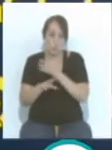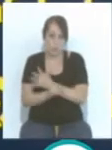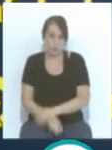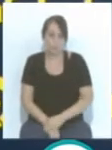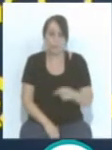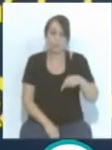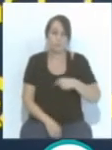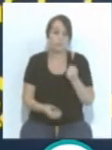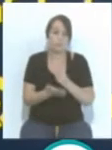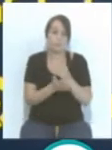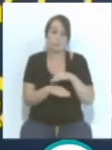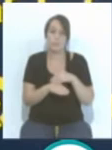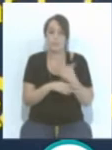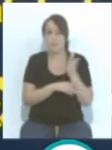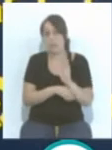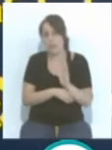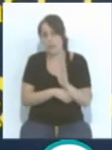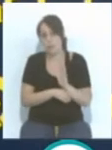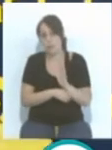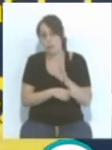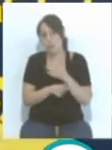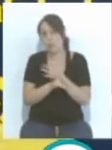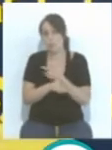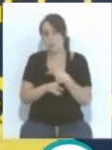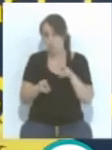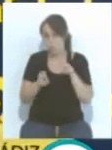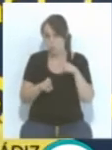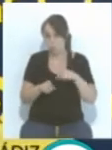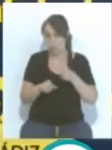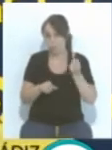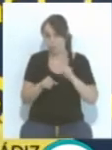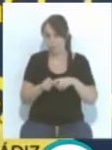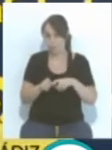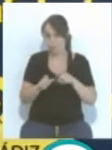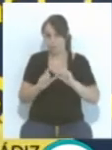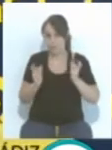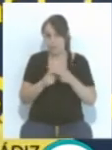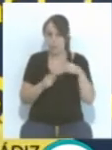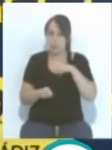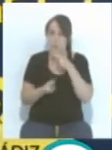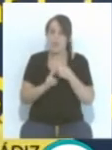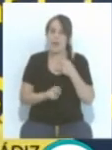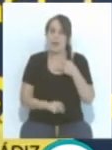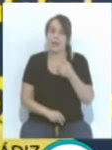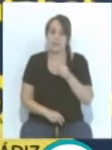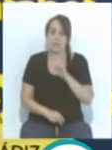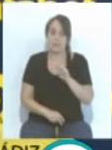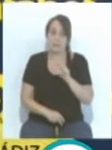aquí otra vez para presentar a un nuevo jugador, un nuevo componente de la plantilla, en este caso Gaspar Panadero,